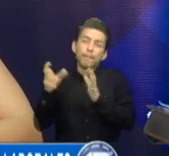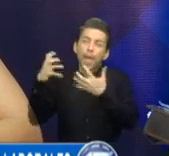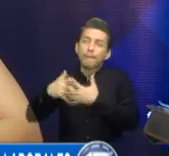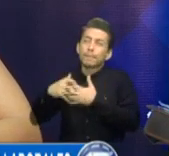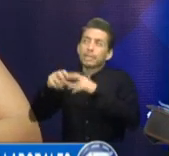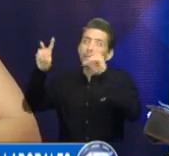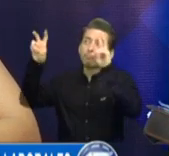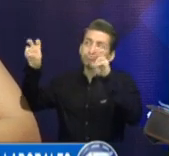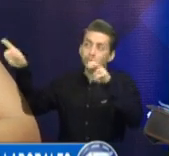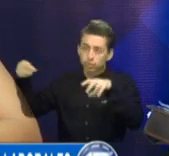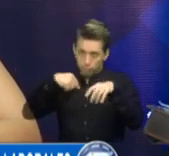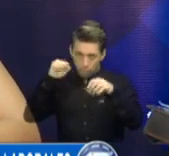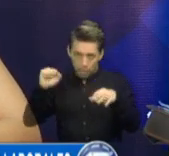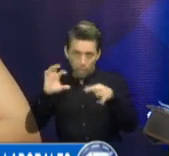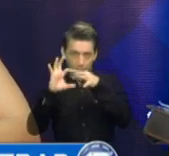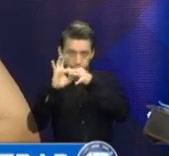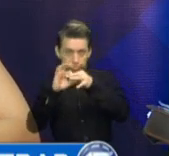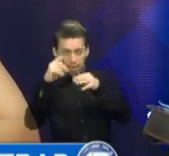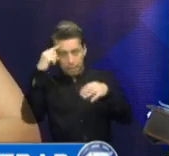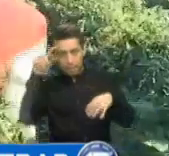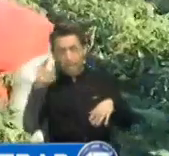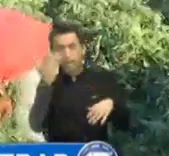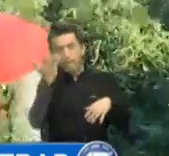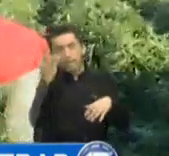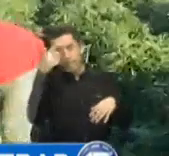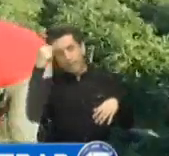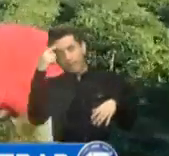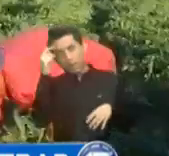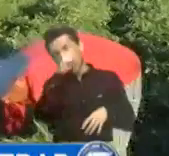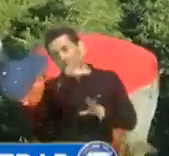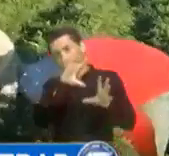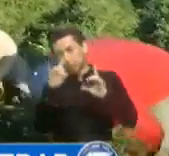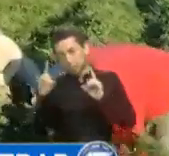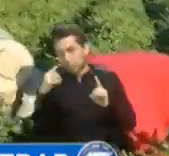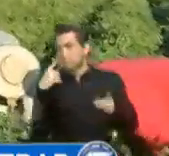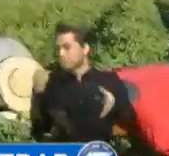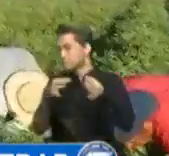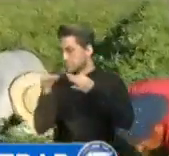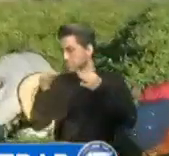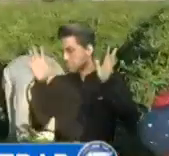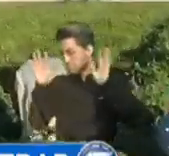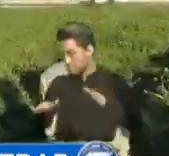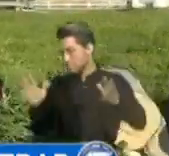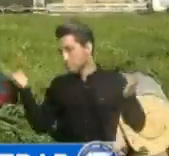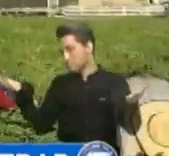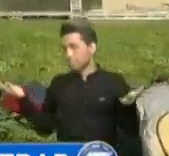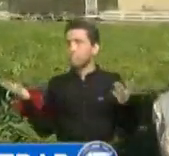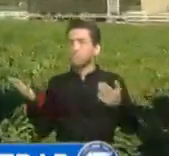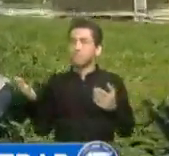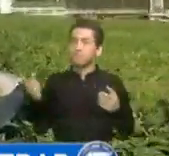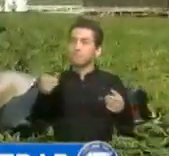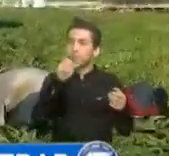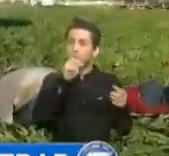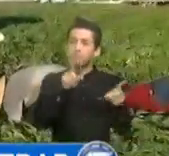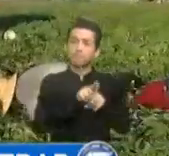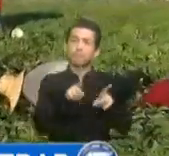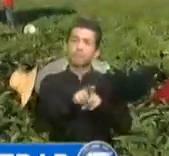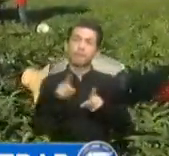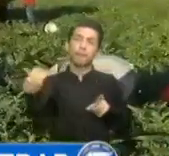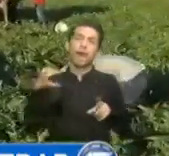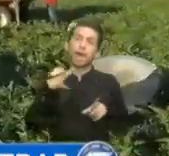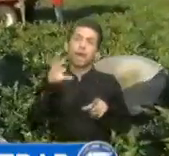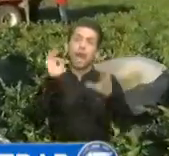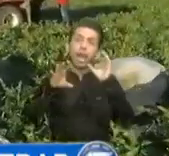hacer una verificación e ir viendo si es posible, si existe o no existe. Por supuesto, hay reclutadoras que ya tienen